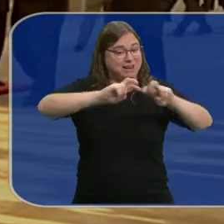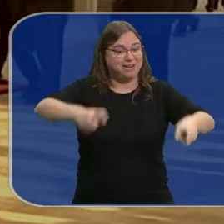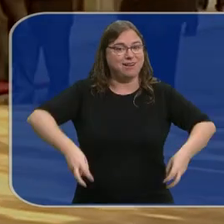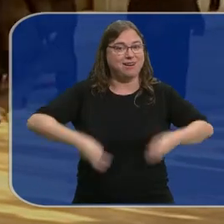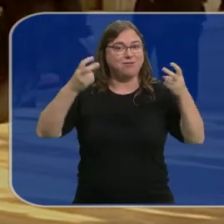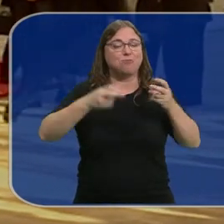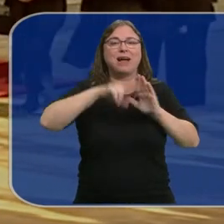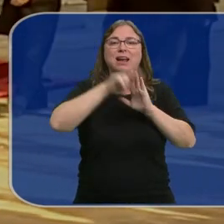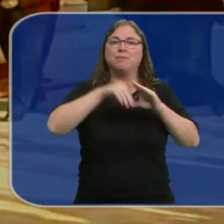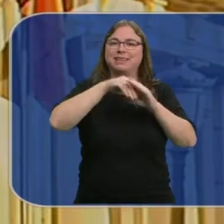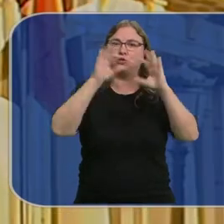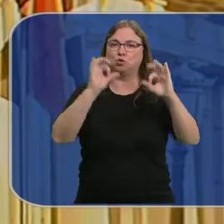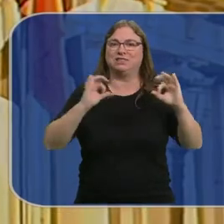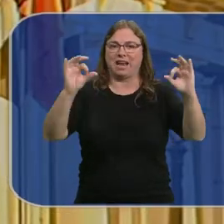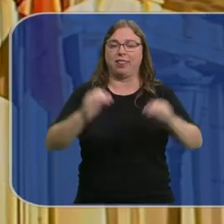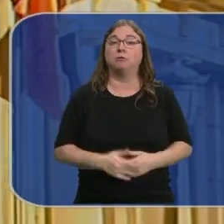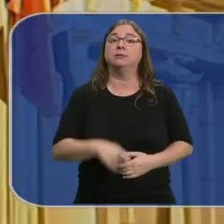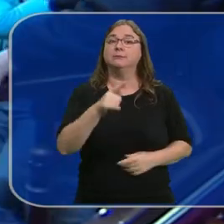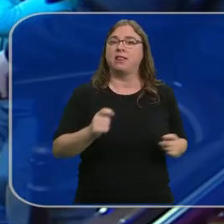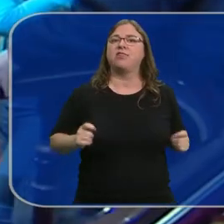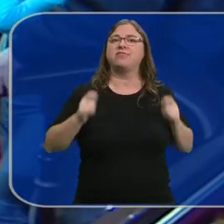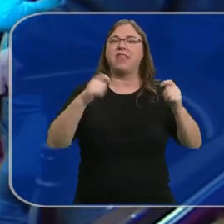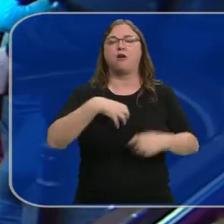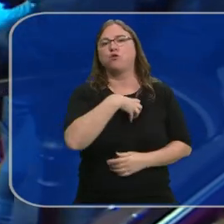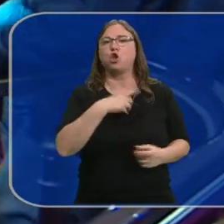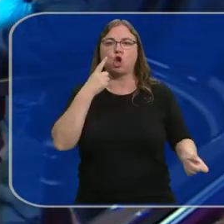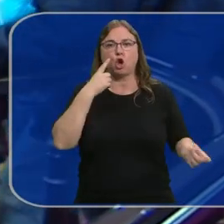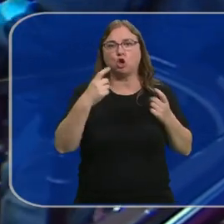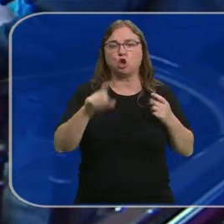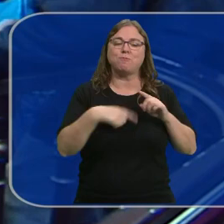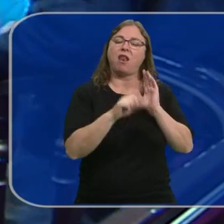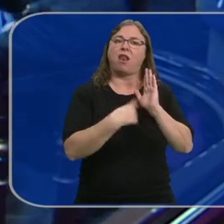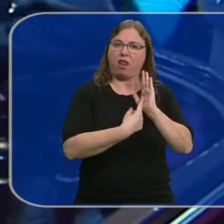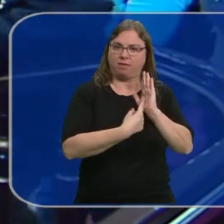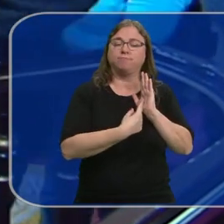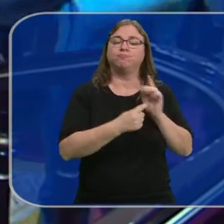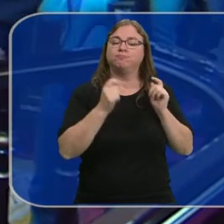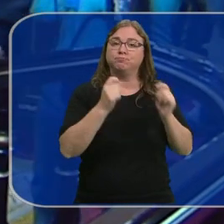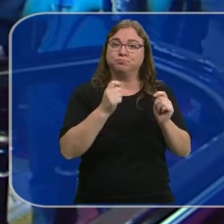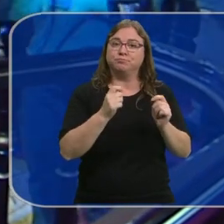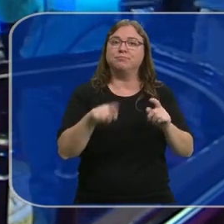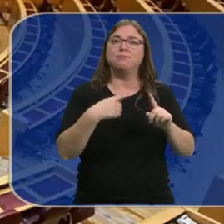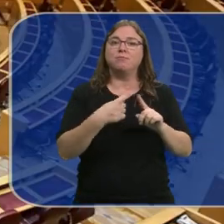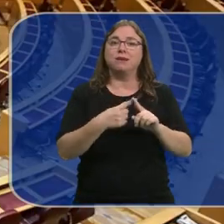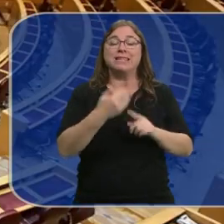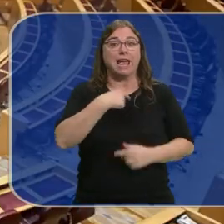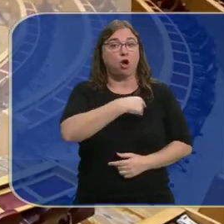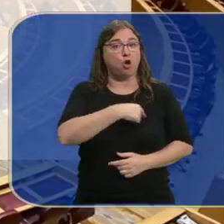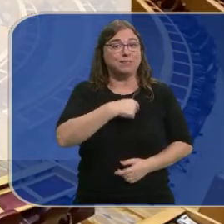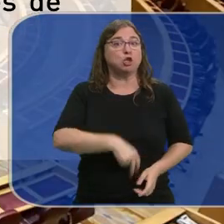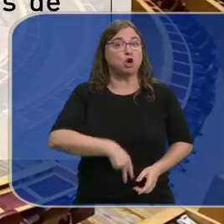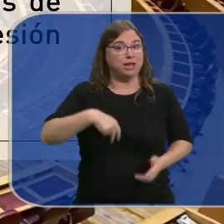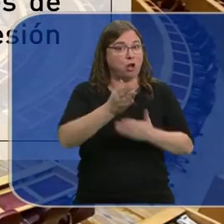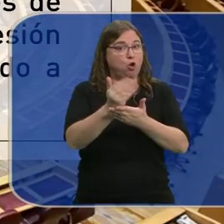reforma del reglamento de la Cámara Alta, y se le otorgan funciones de control y legislativas. Se fija además que... La Comisión